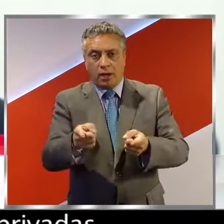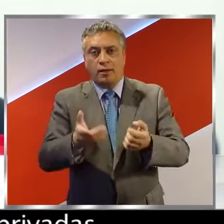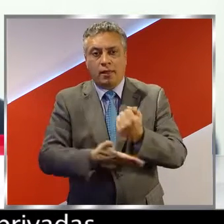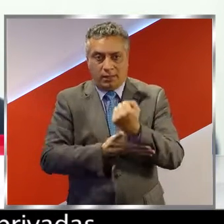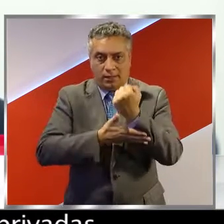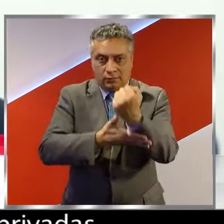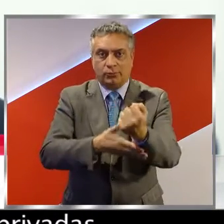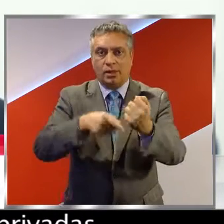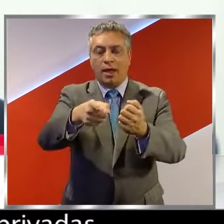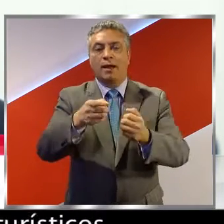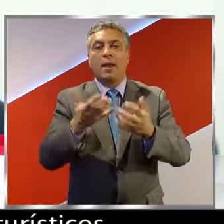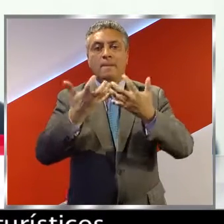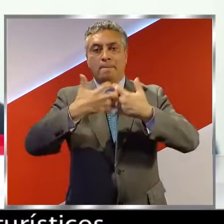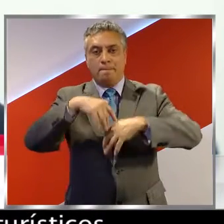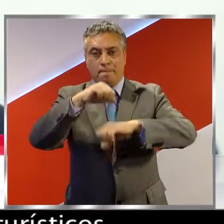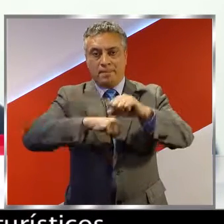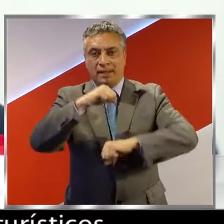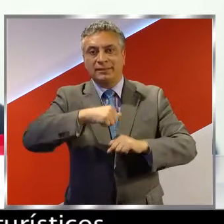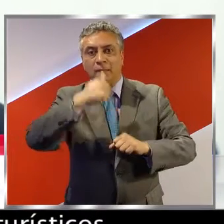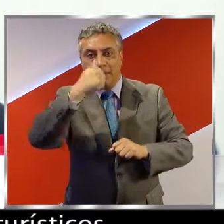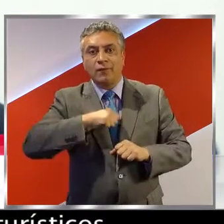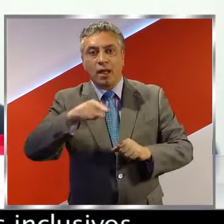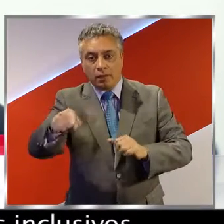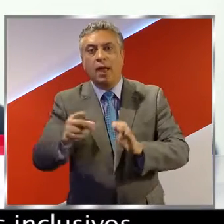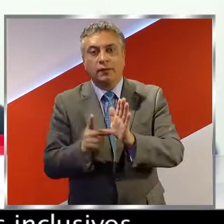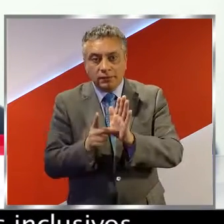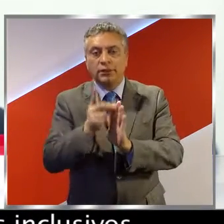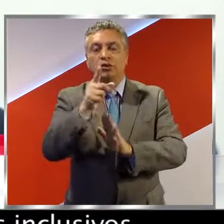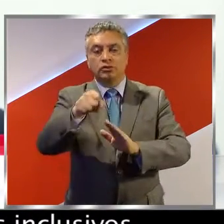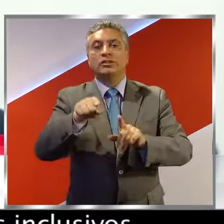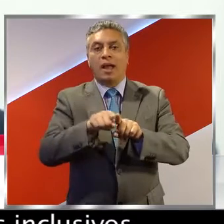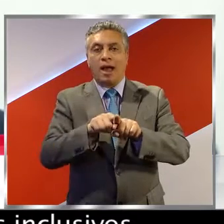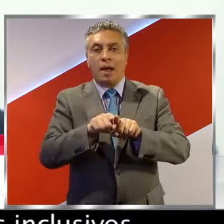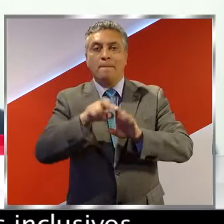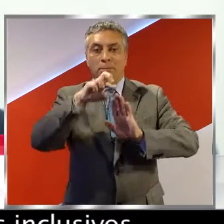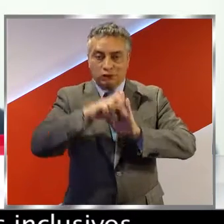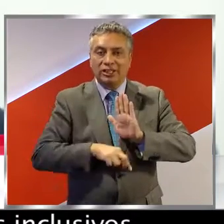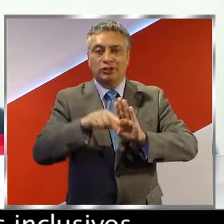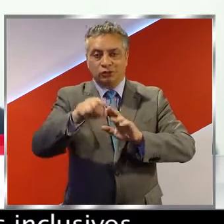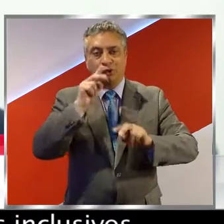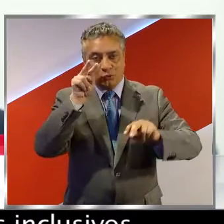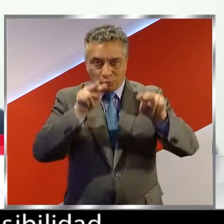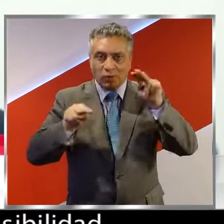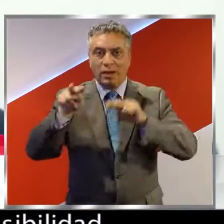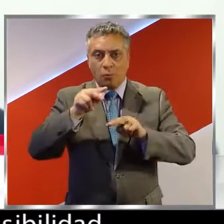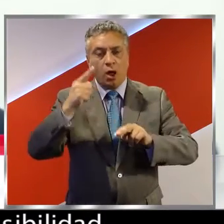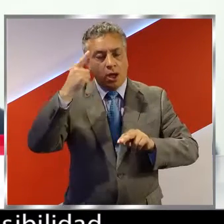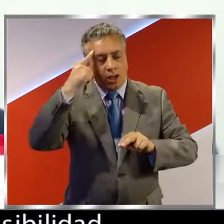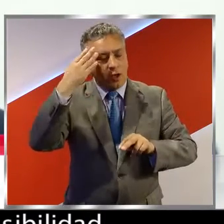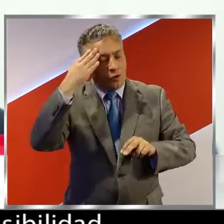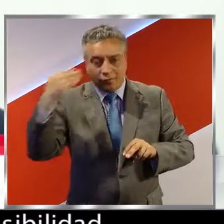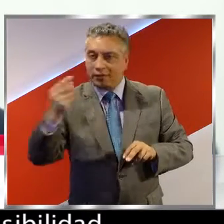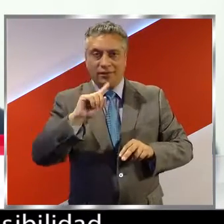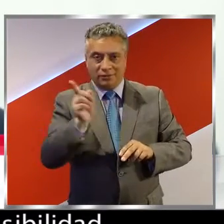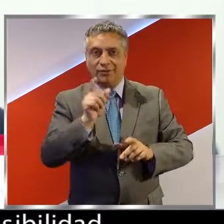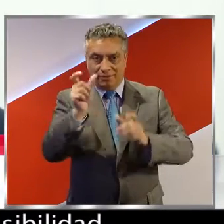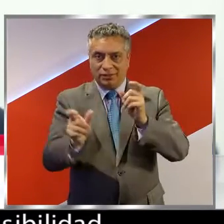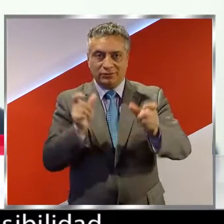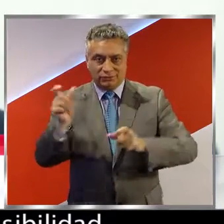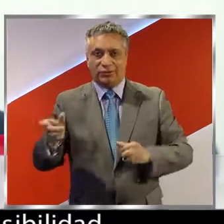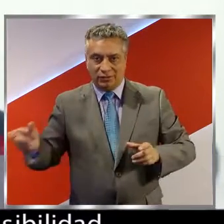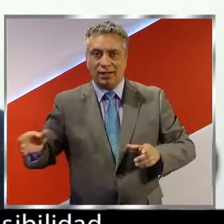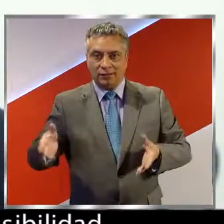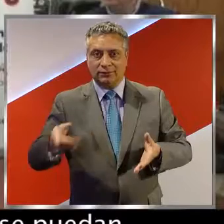las empresas privadas que desarrollan proyectos turísticos a poder considerar elementos inclusivos en su diseño y en su